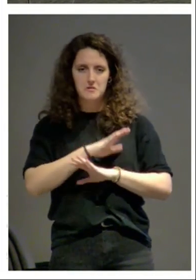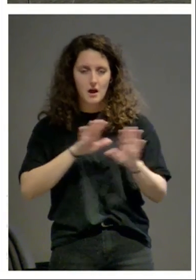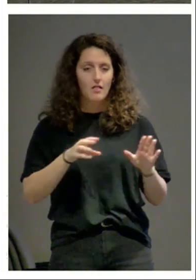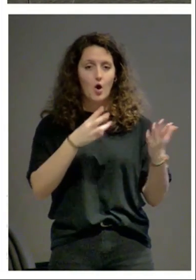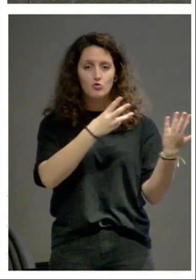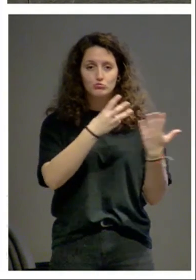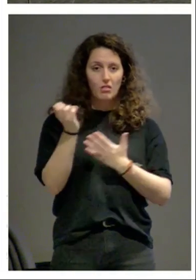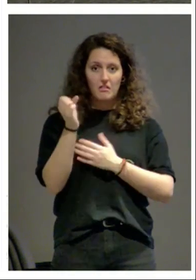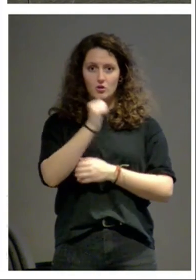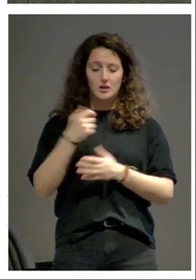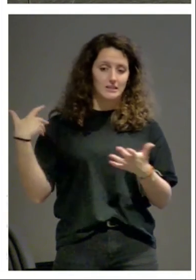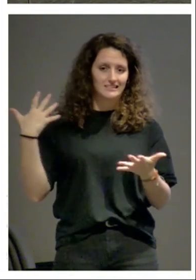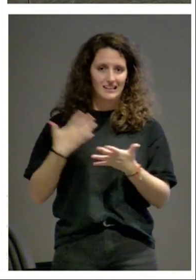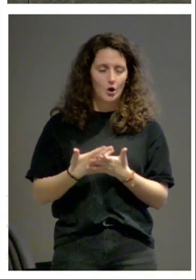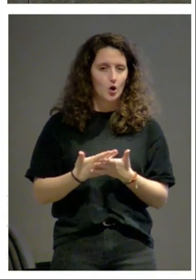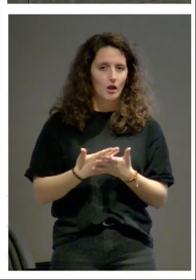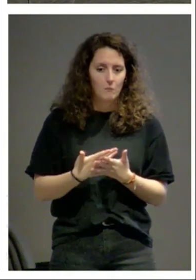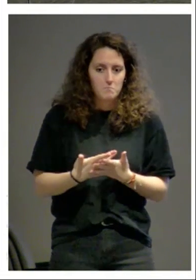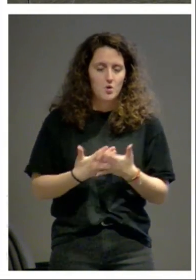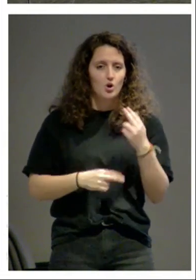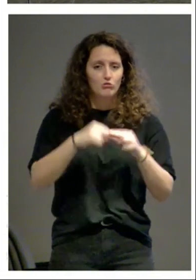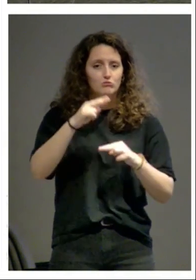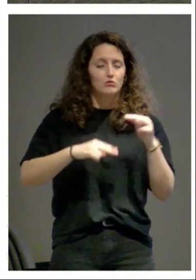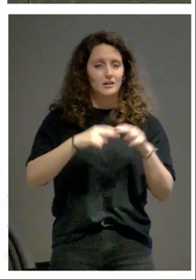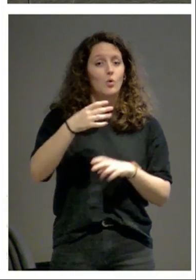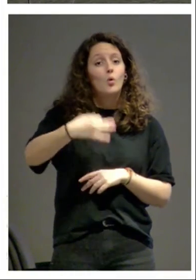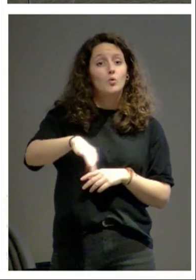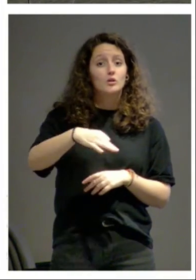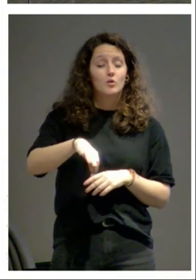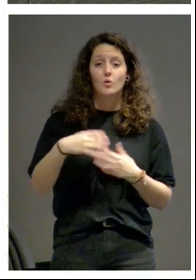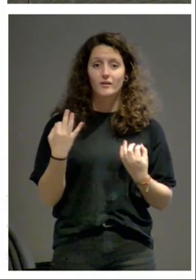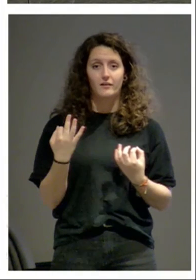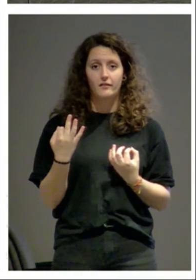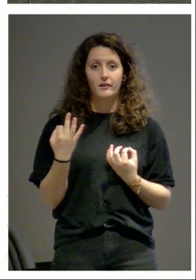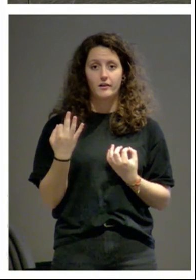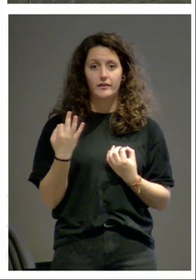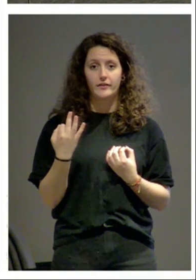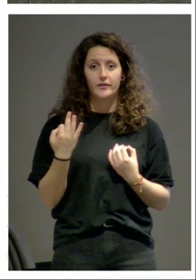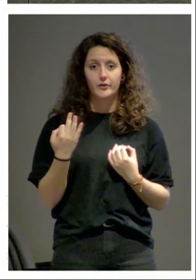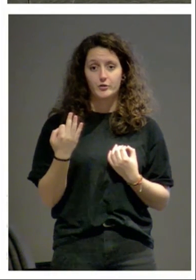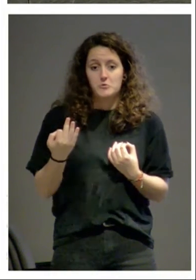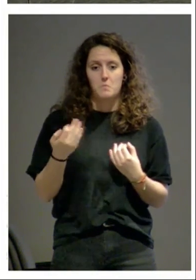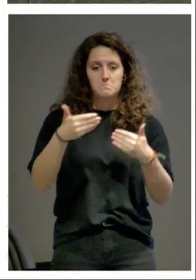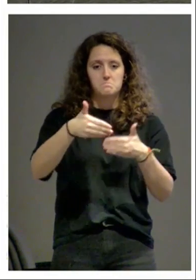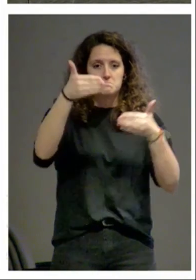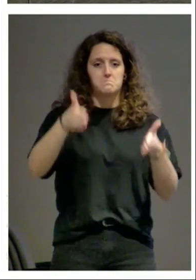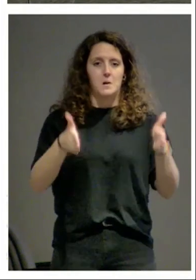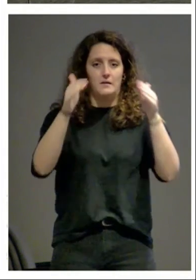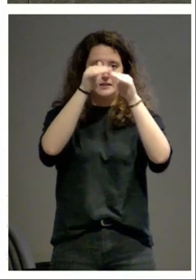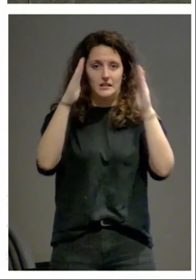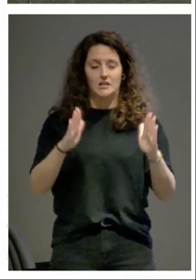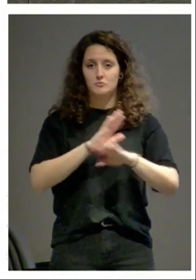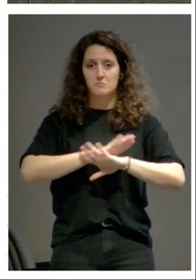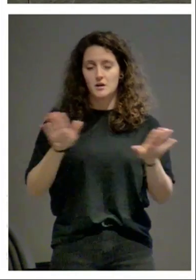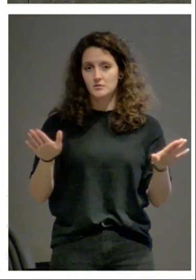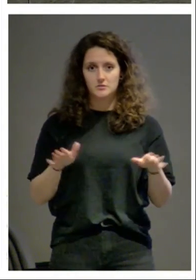años de construir nada más que cuatro paredes y un techo y